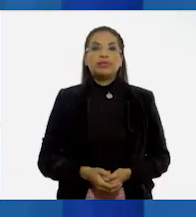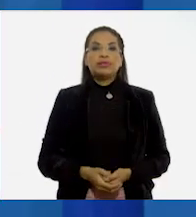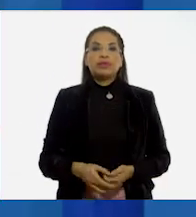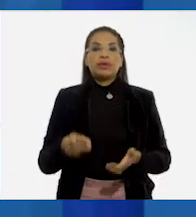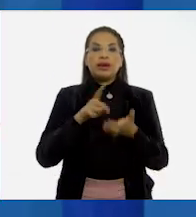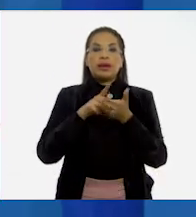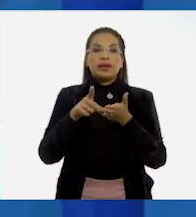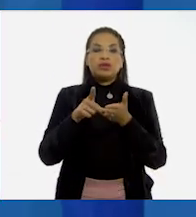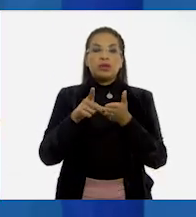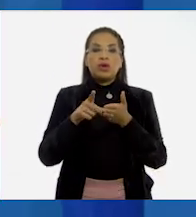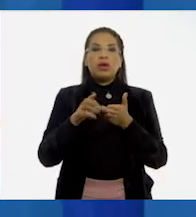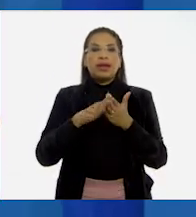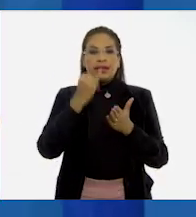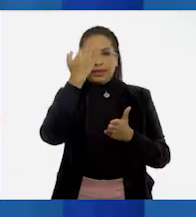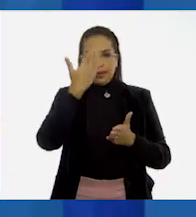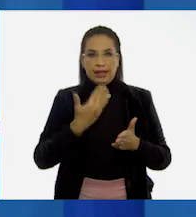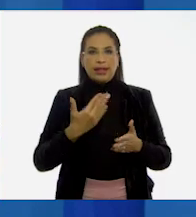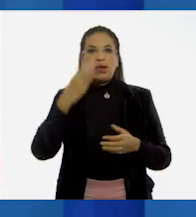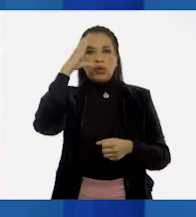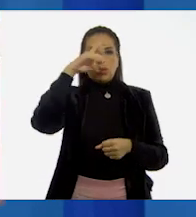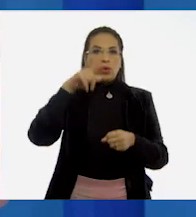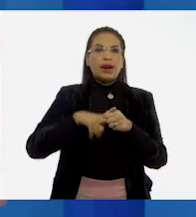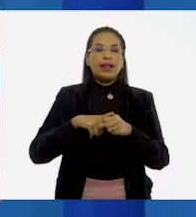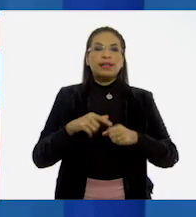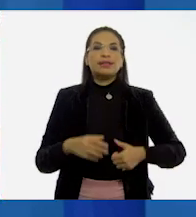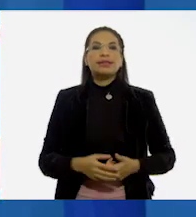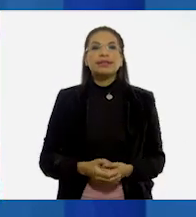Derecho a la identidad cultural.